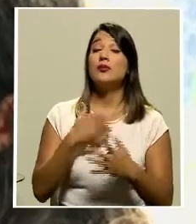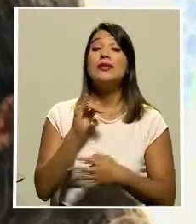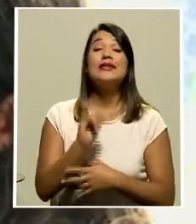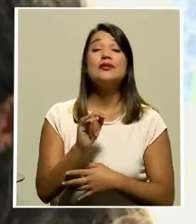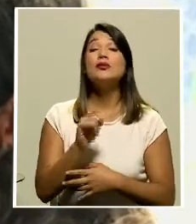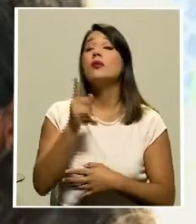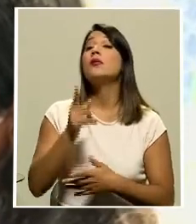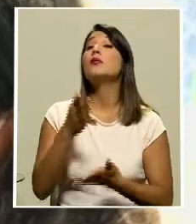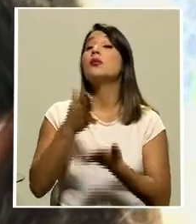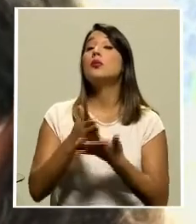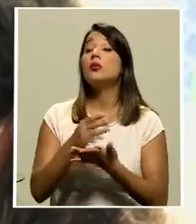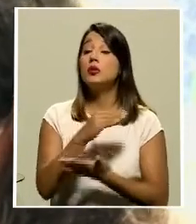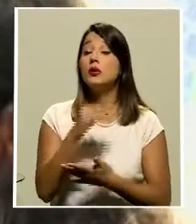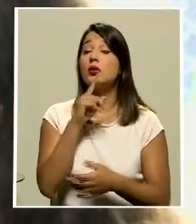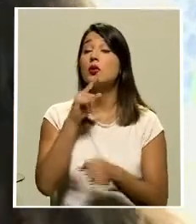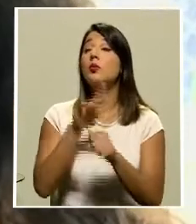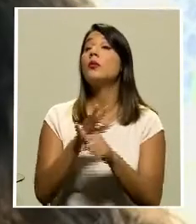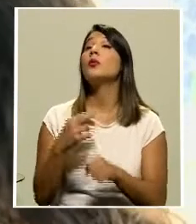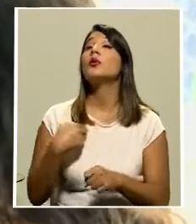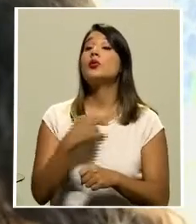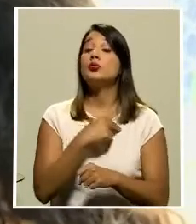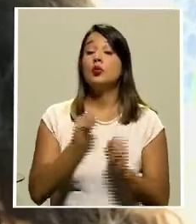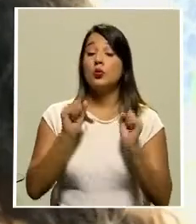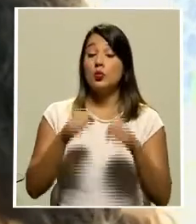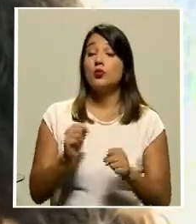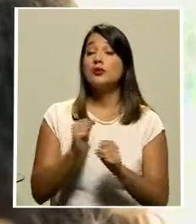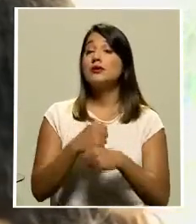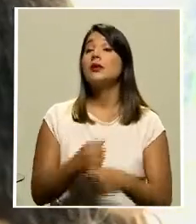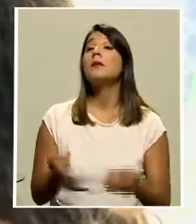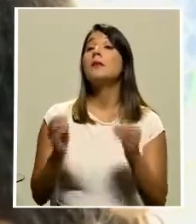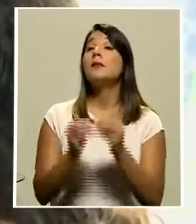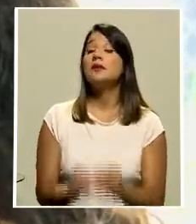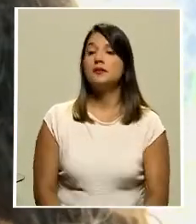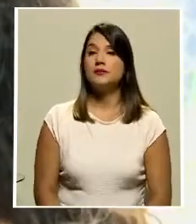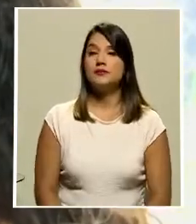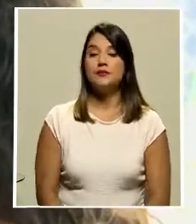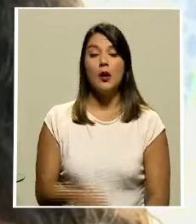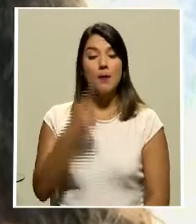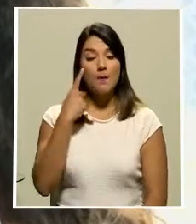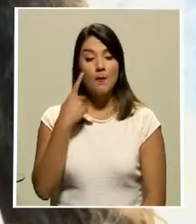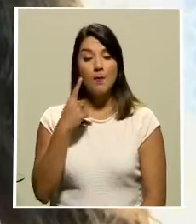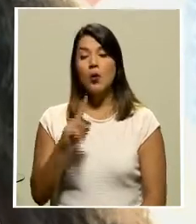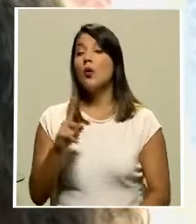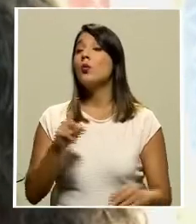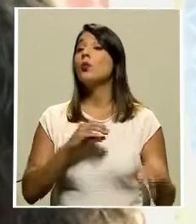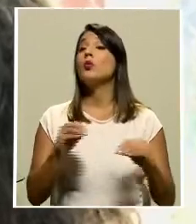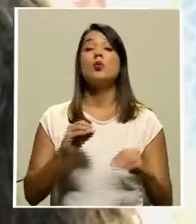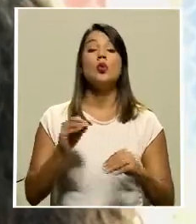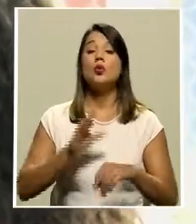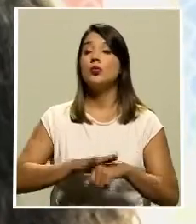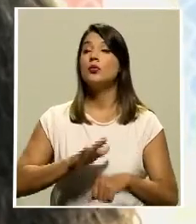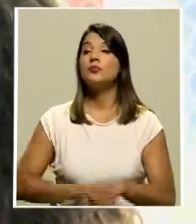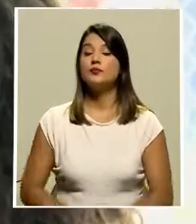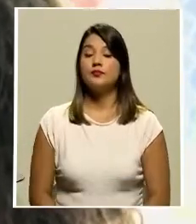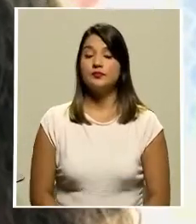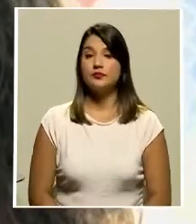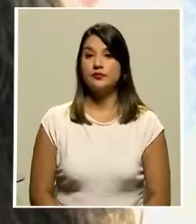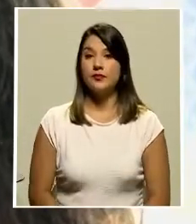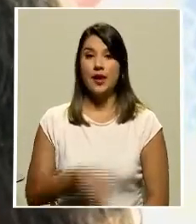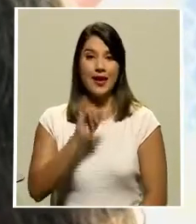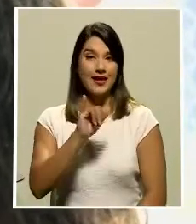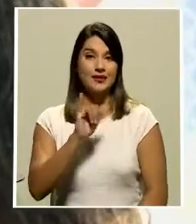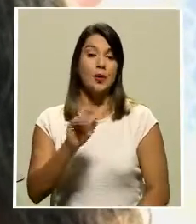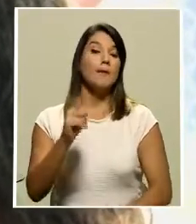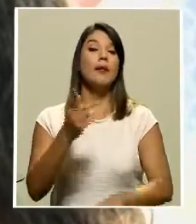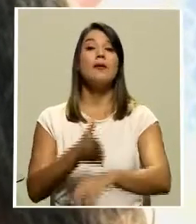el compromiso de que vamos a hacer más con la movilidad no motorizada esto es un primer